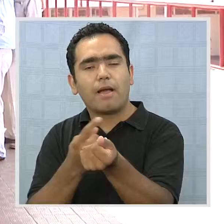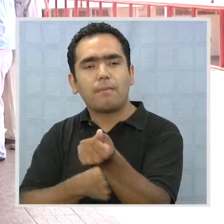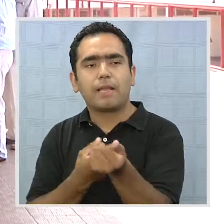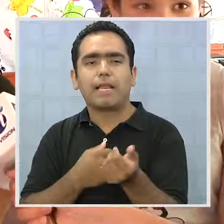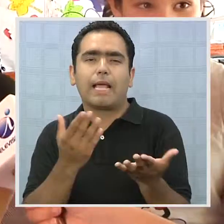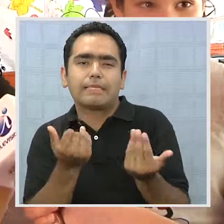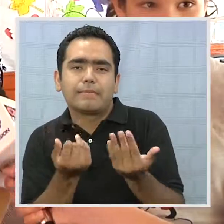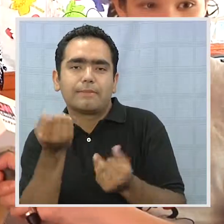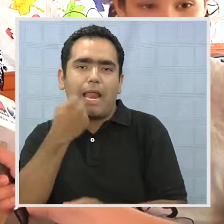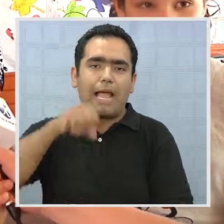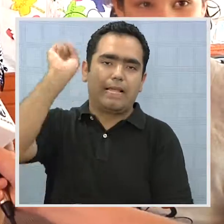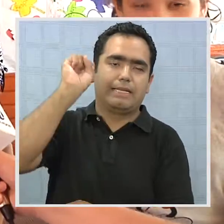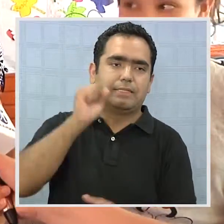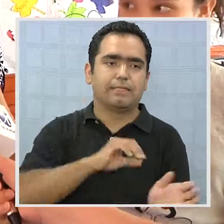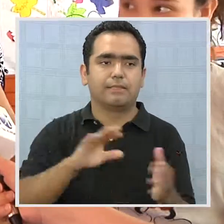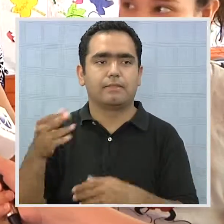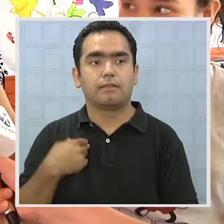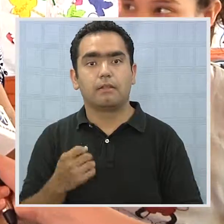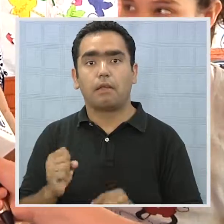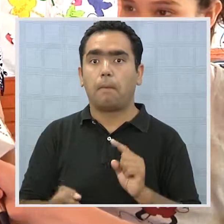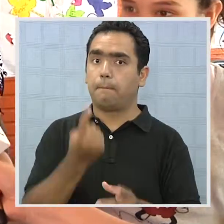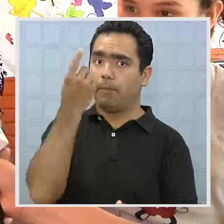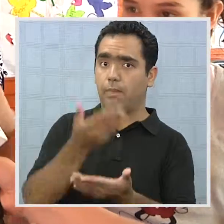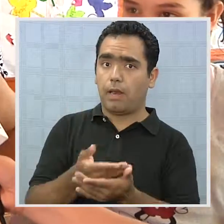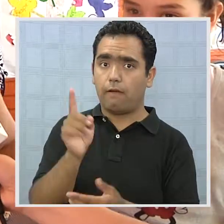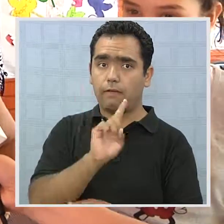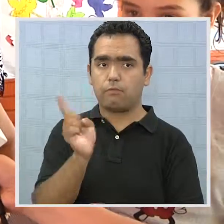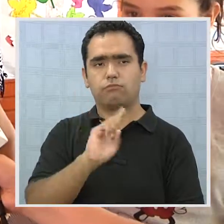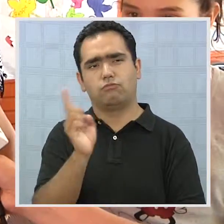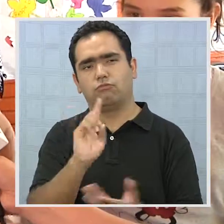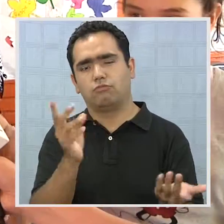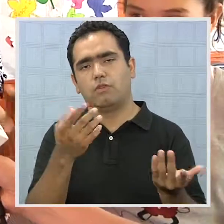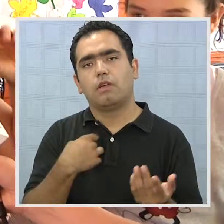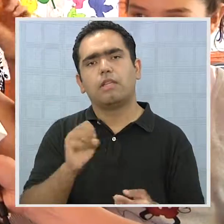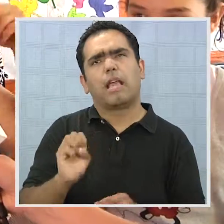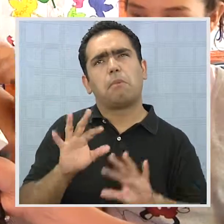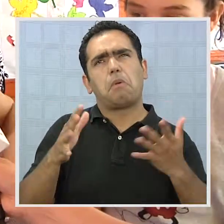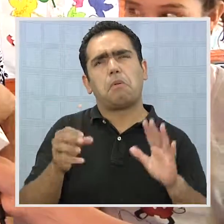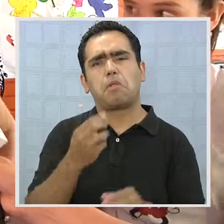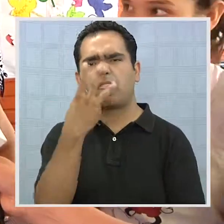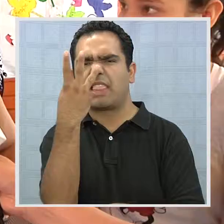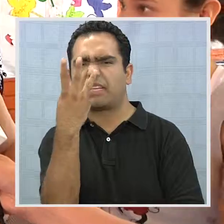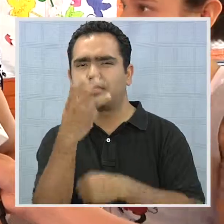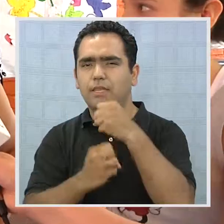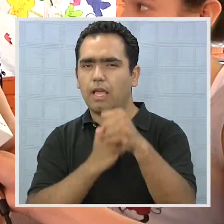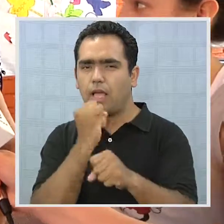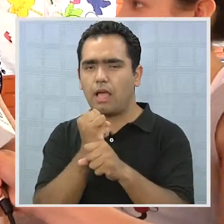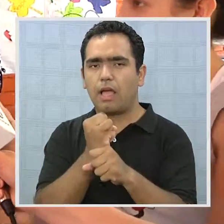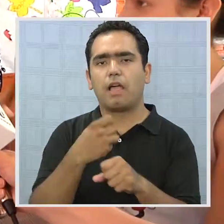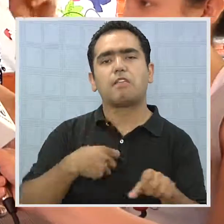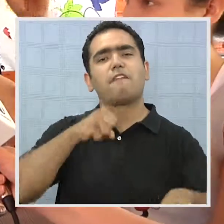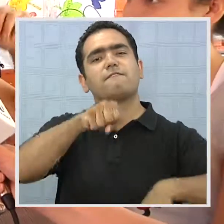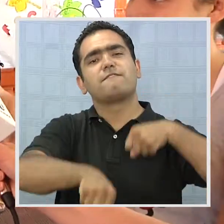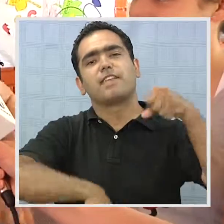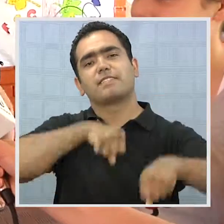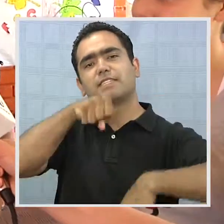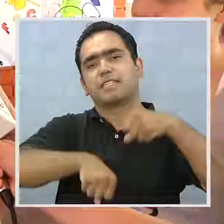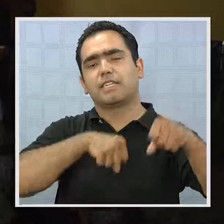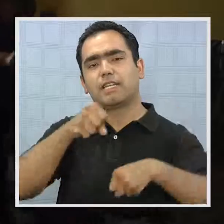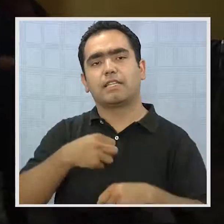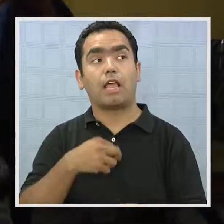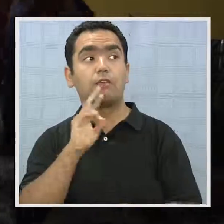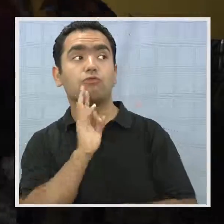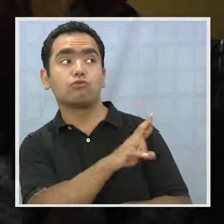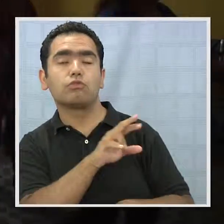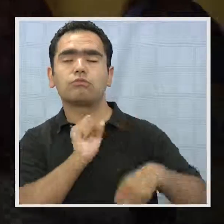triunfo. Sí, la verdad es que no es primera vez, yo creo que es como tercer año que hacemos todo el recorrido en bicicleta. Venimos de bien lejos, el sector